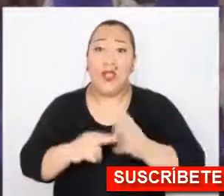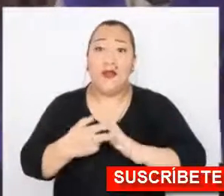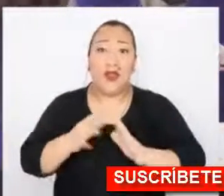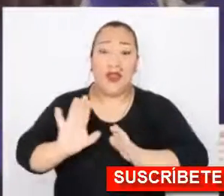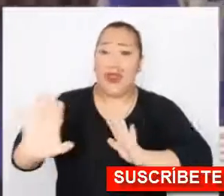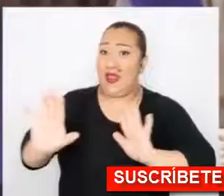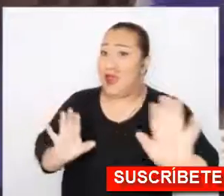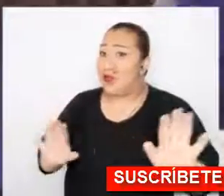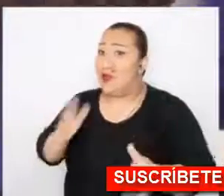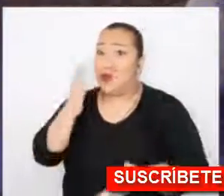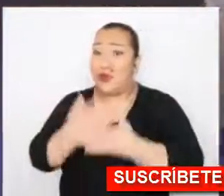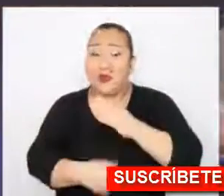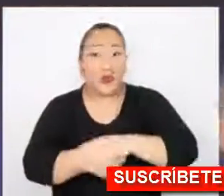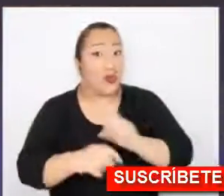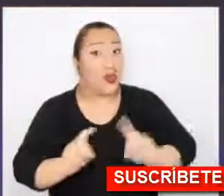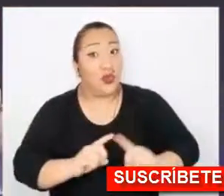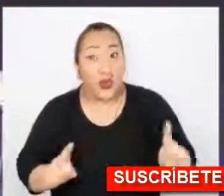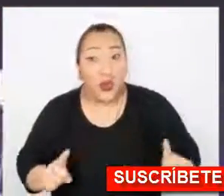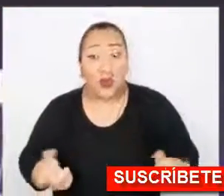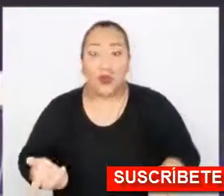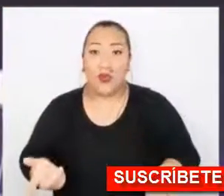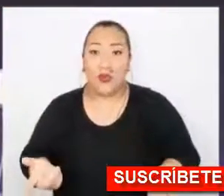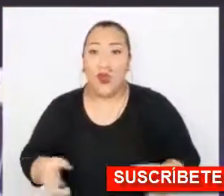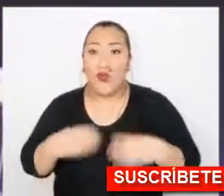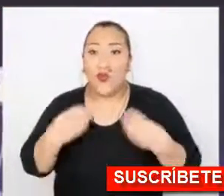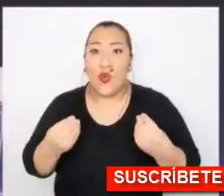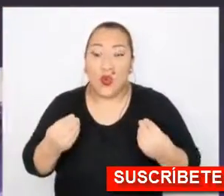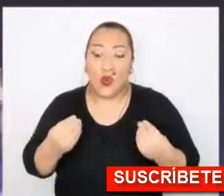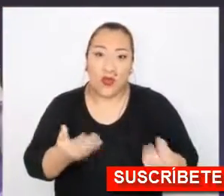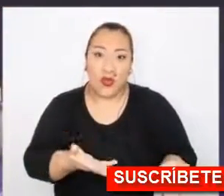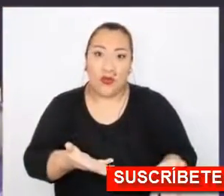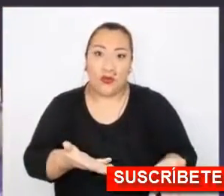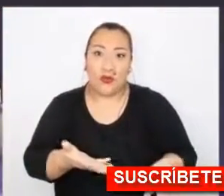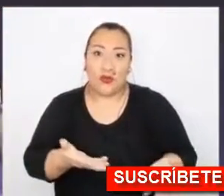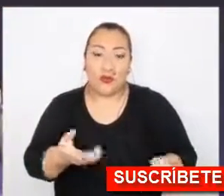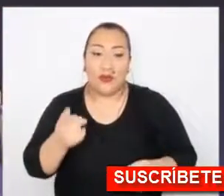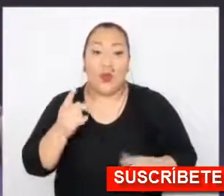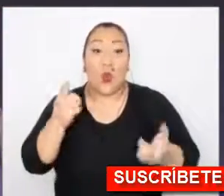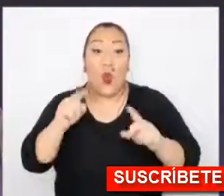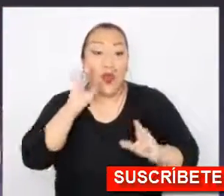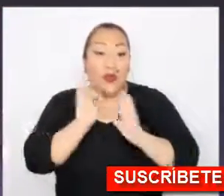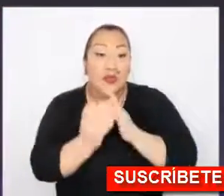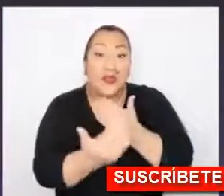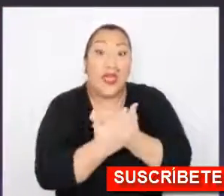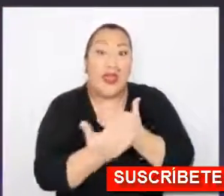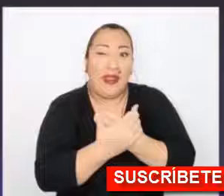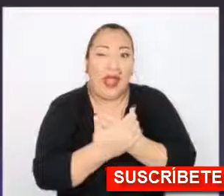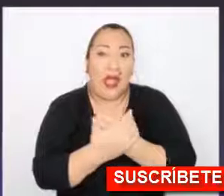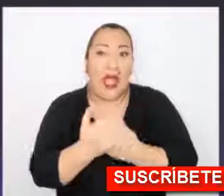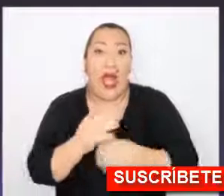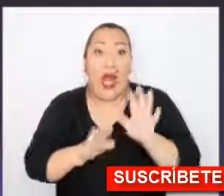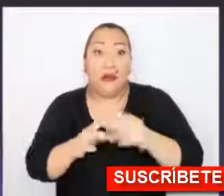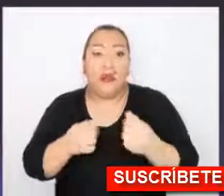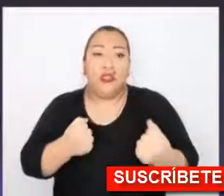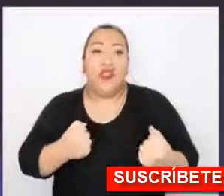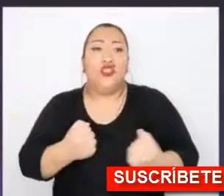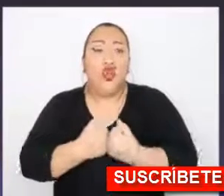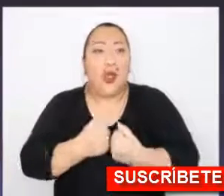públicos estén lo más alejados posible de la corrupción, porque la cercanía